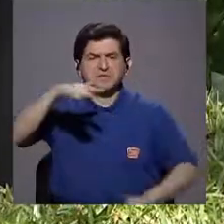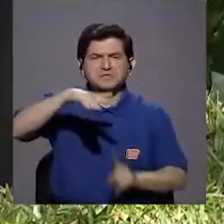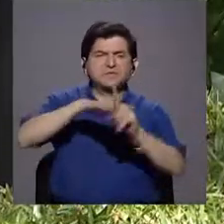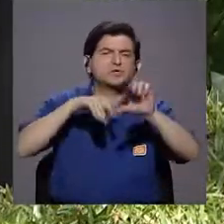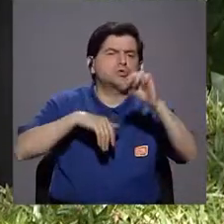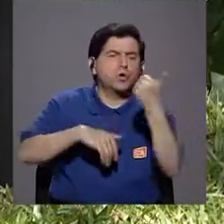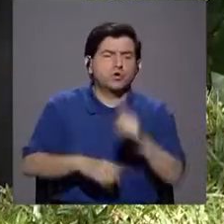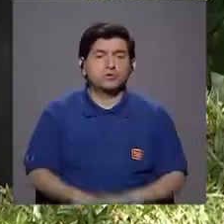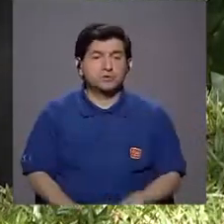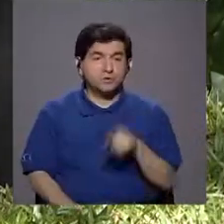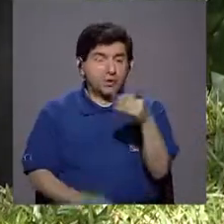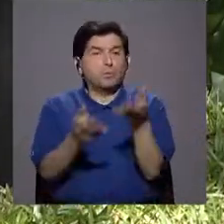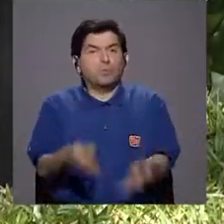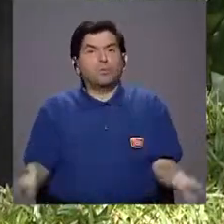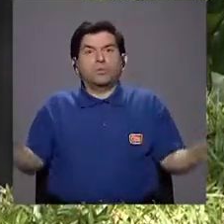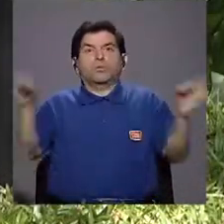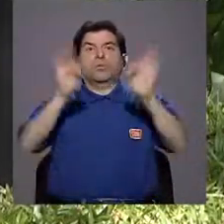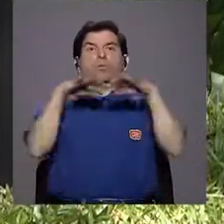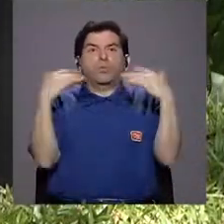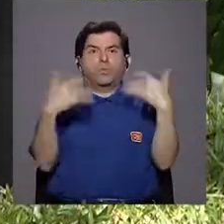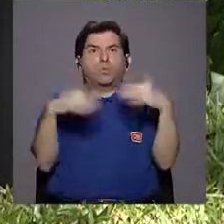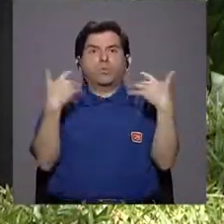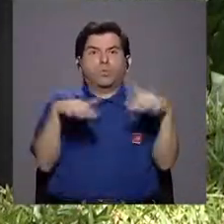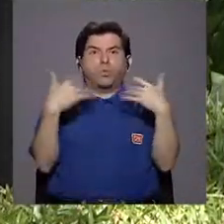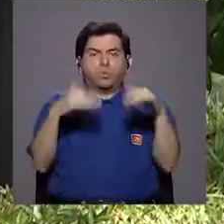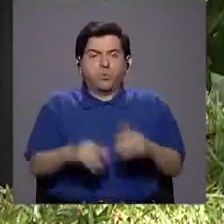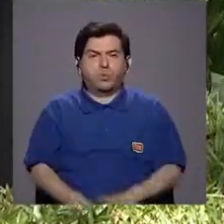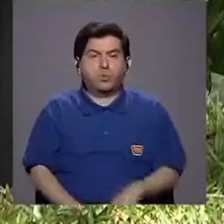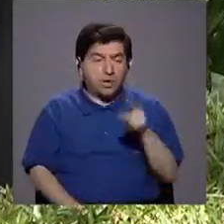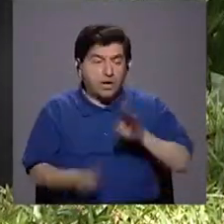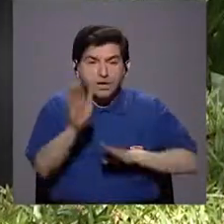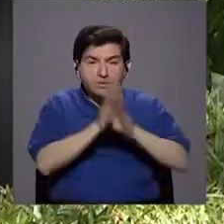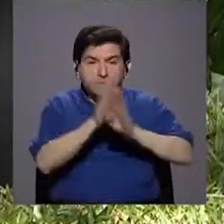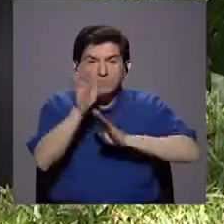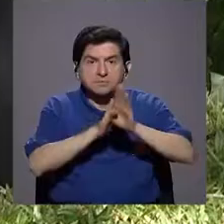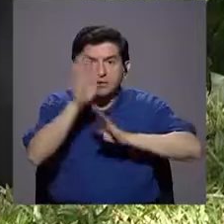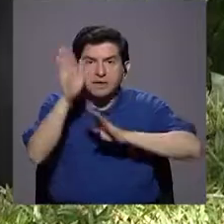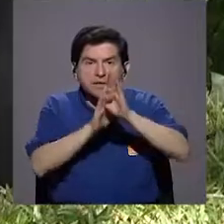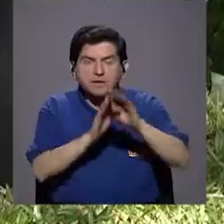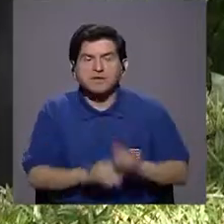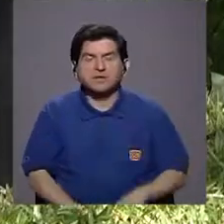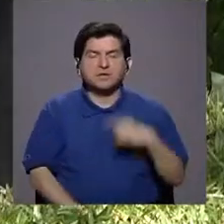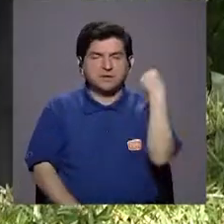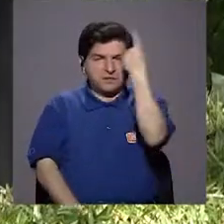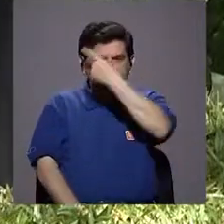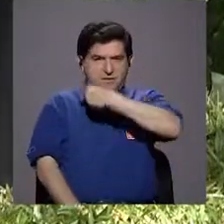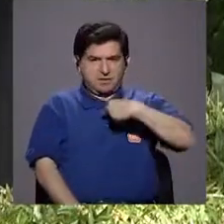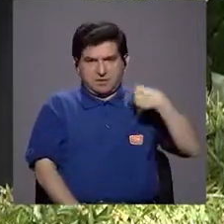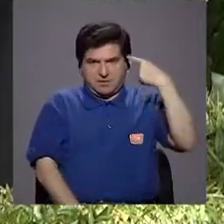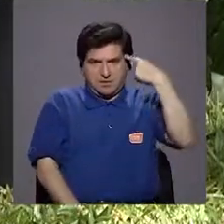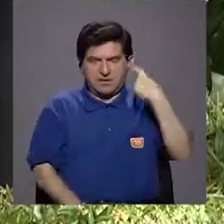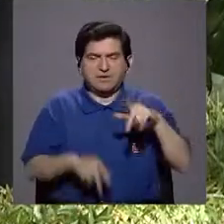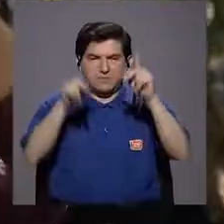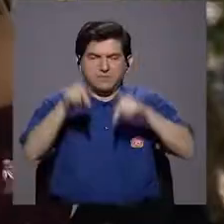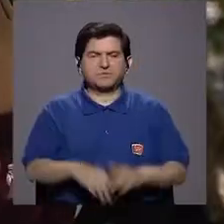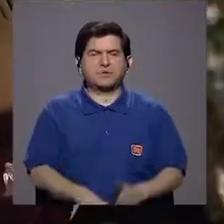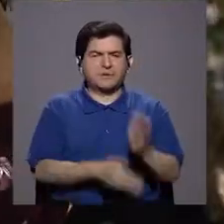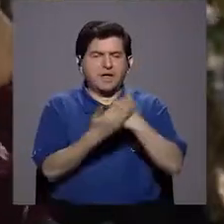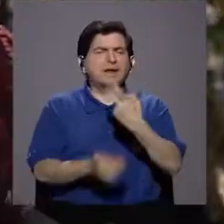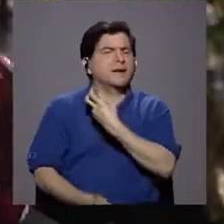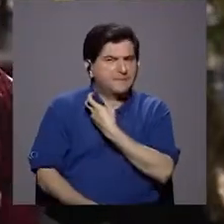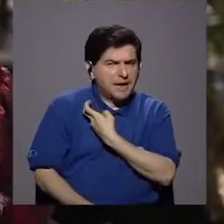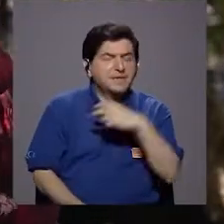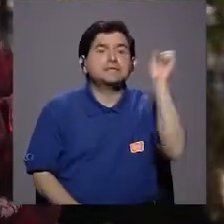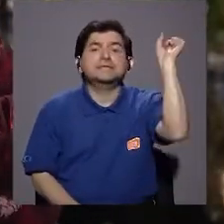Y esos dientes son sumamente importantes cuidarlos porque son importantes en el desarrollo craneofacial del paciente. Como en la parte ósea.